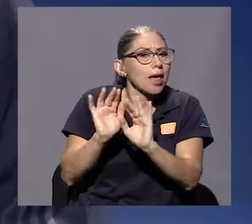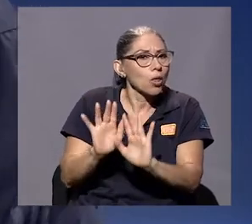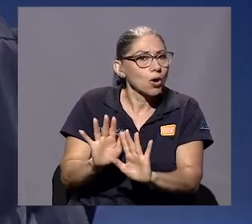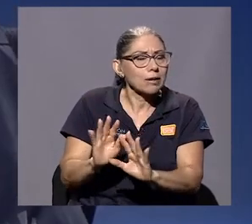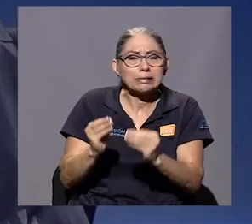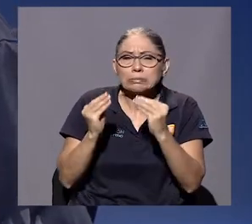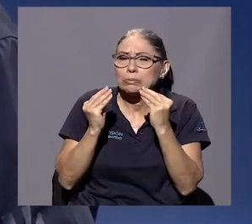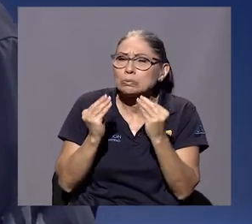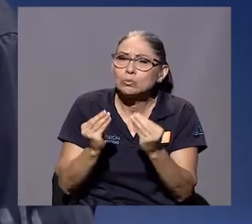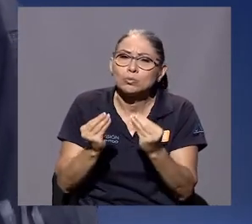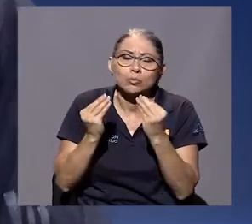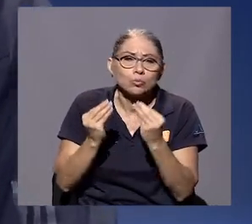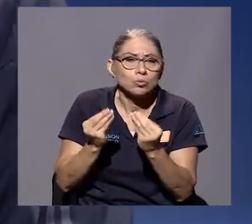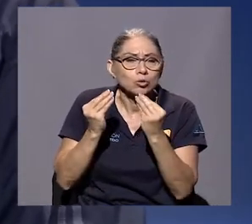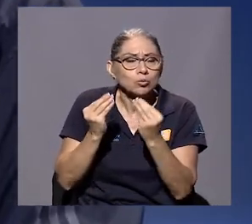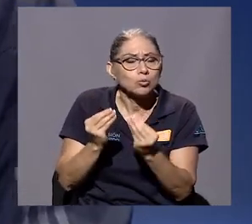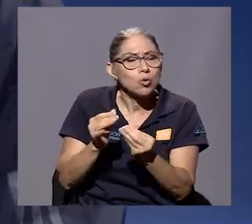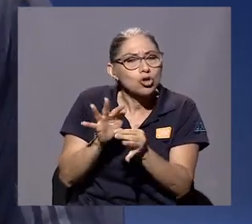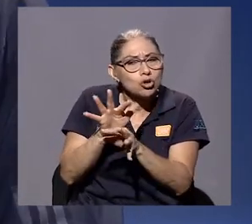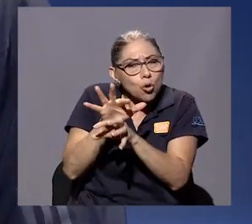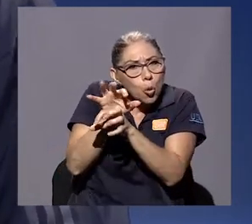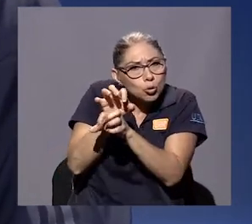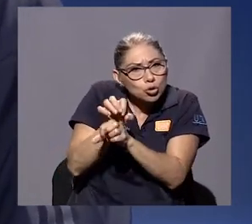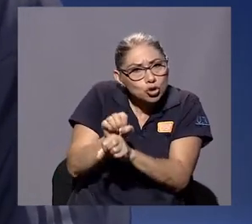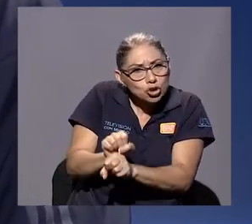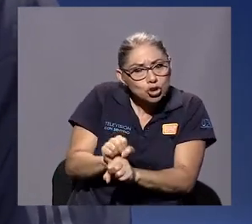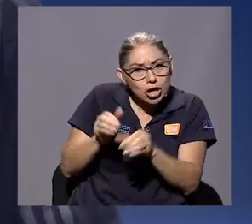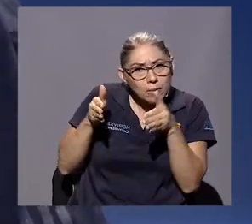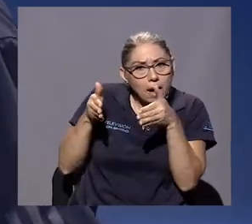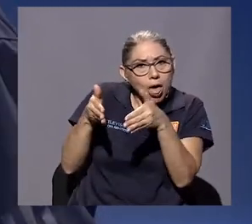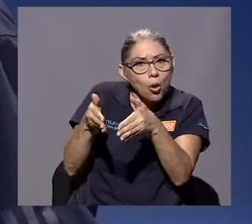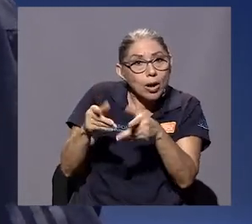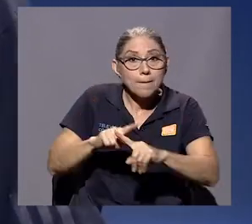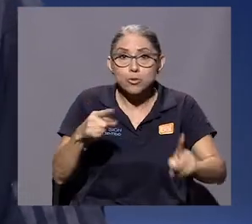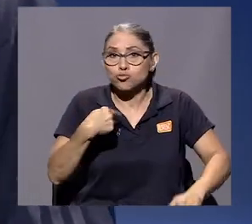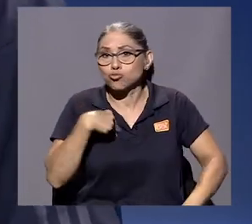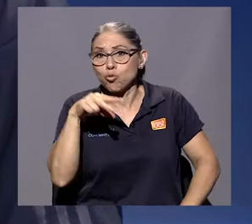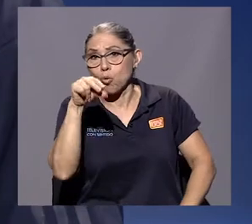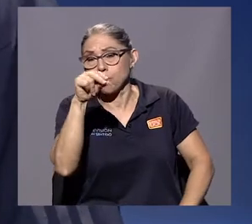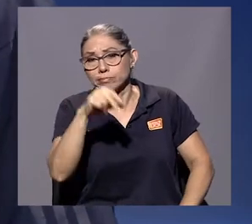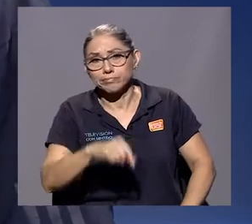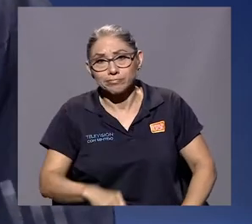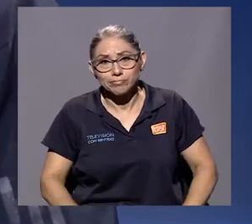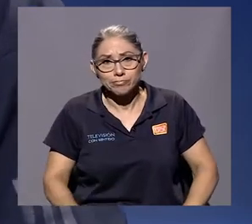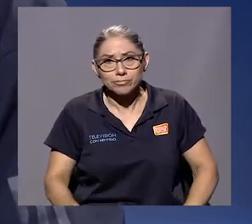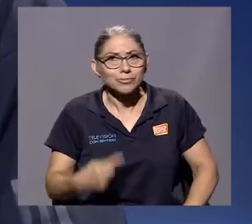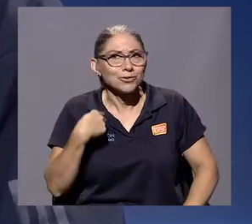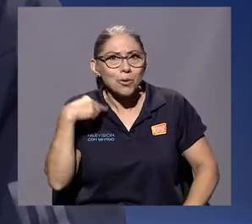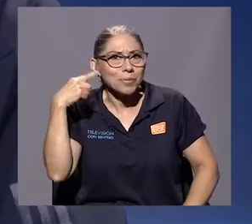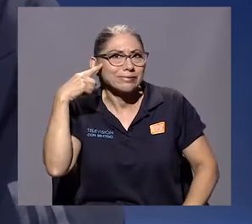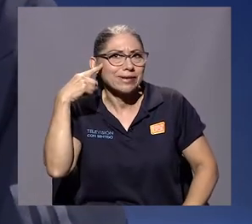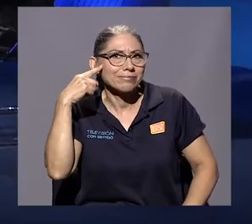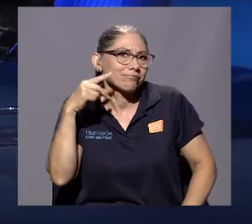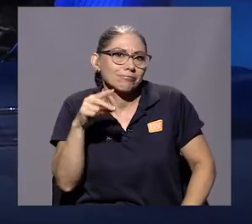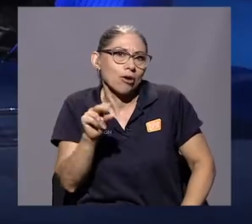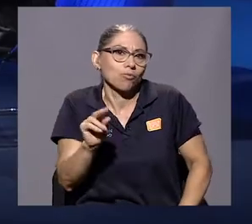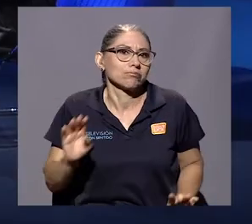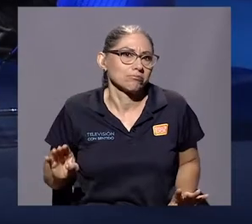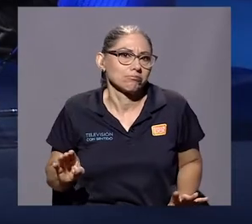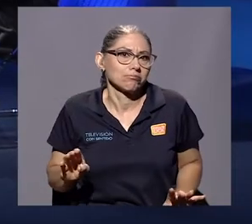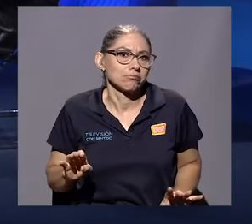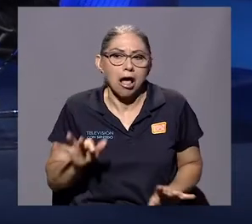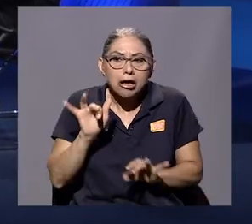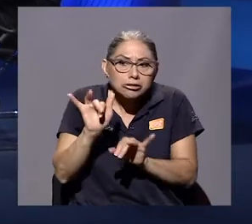extremadamente conservadora, y yo no, yo pensé que no, que había que